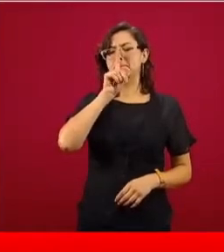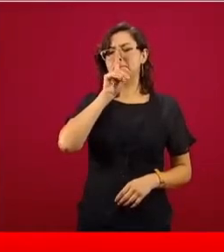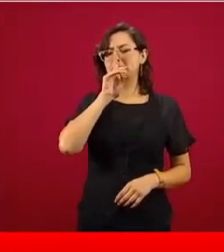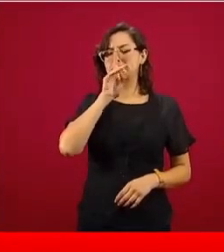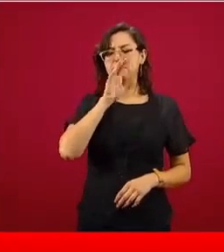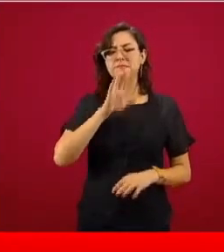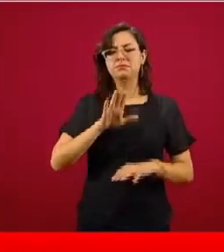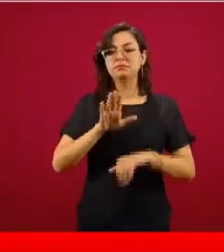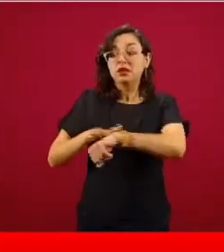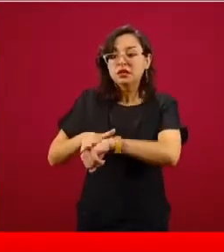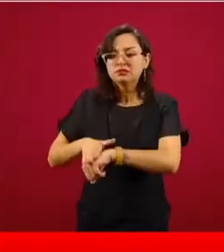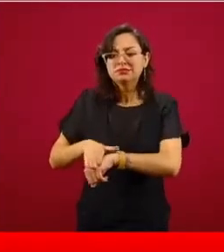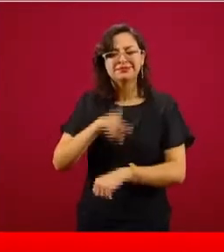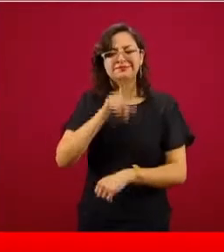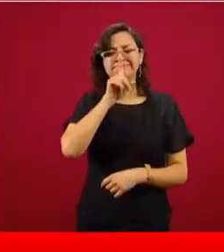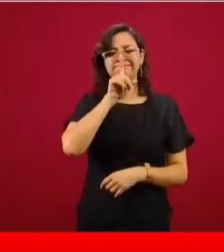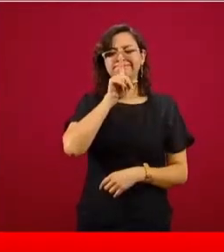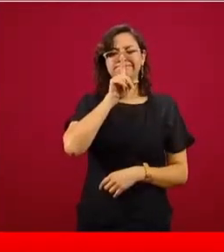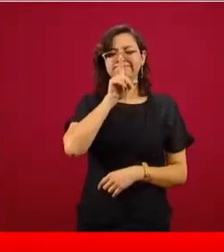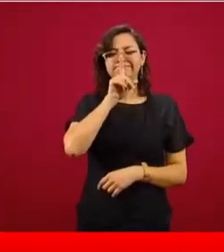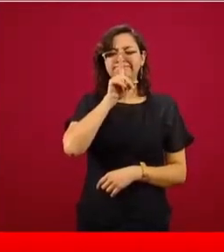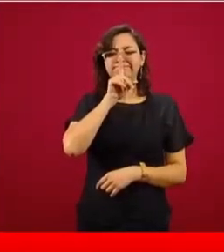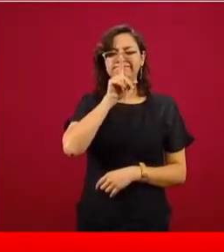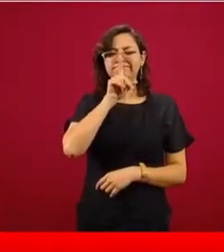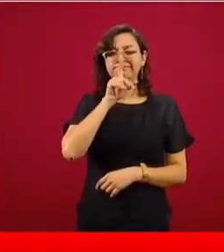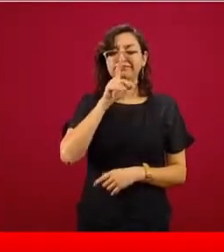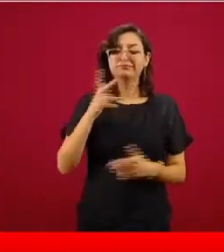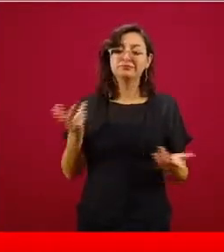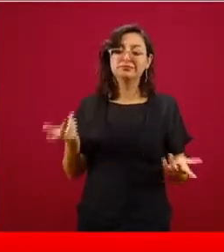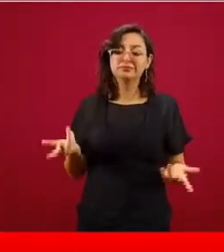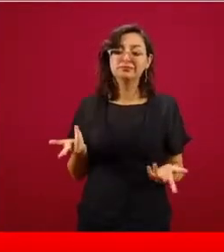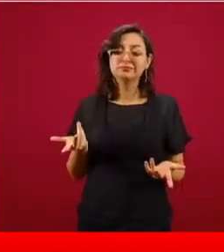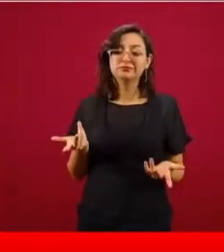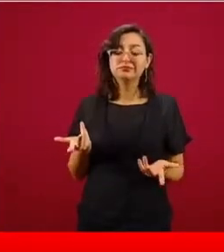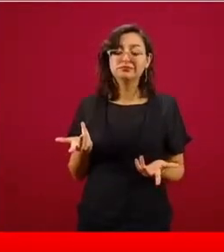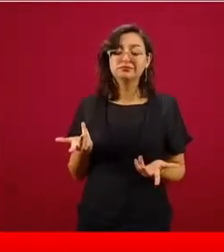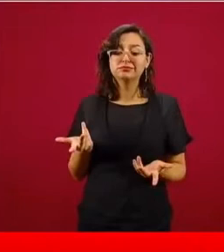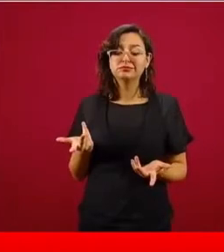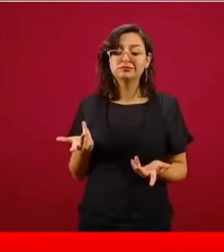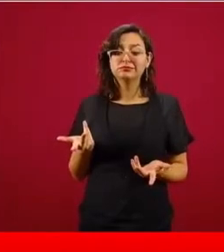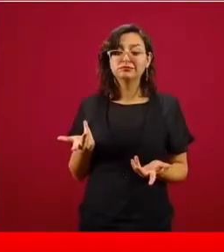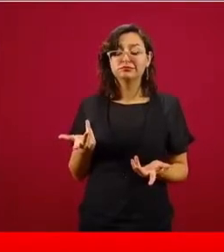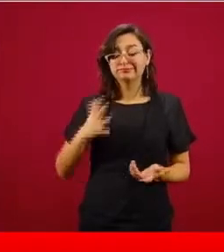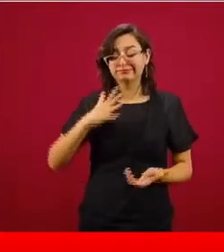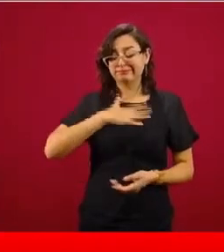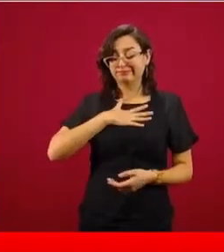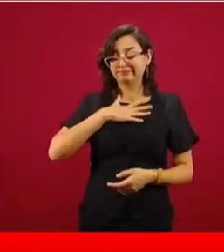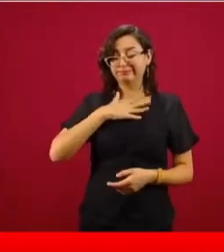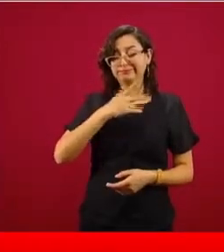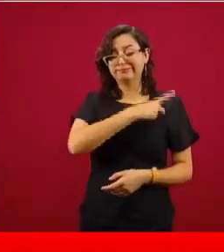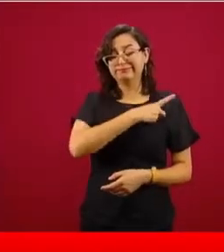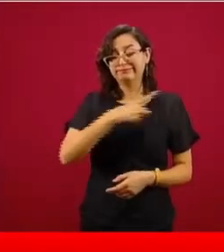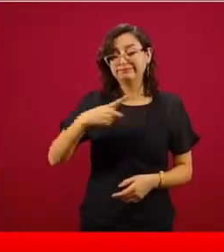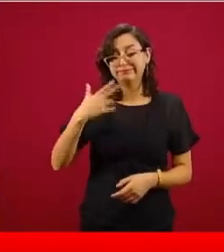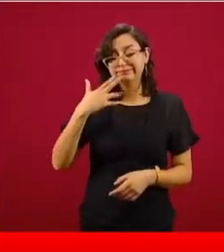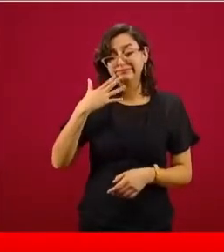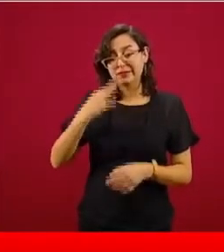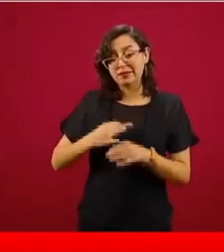mi responsabilidad decir que